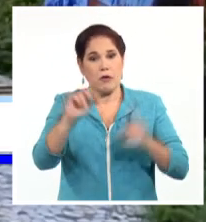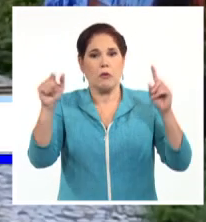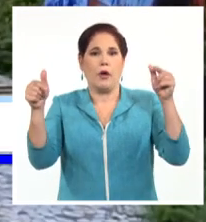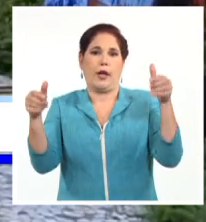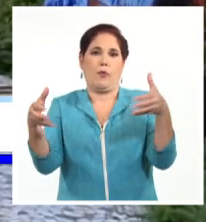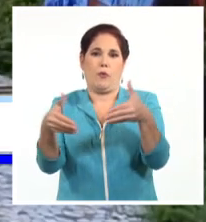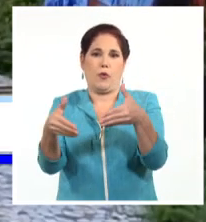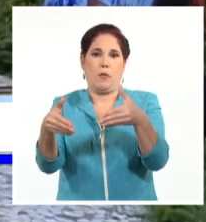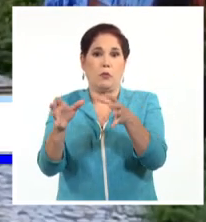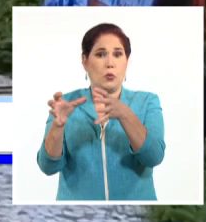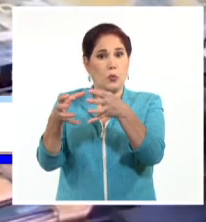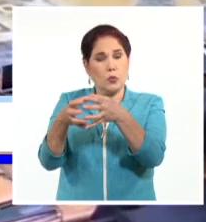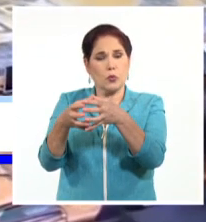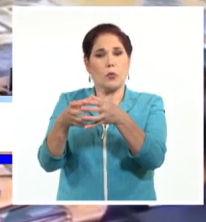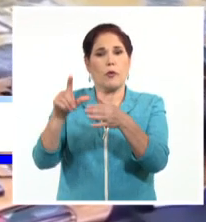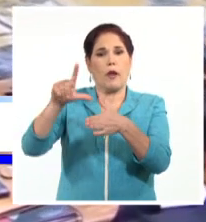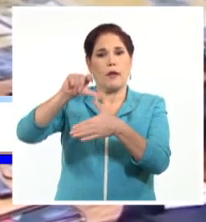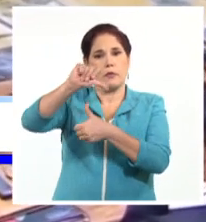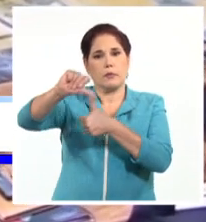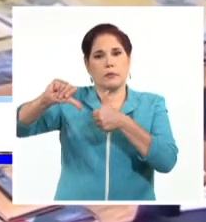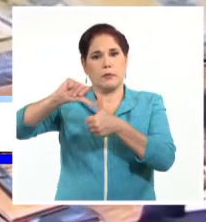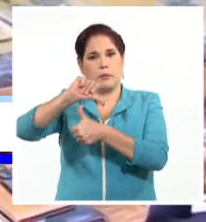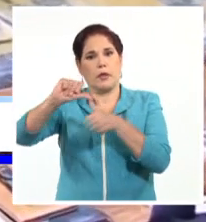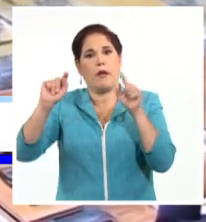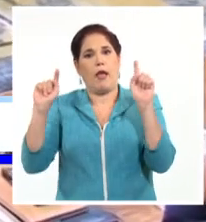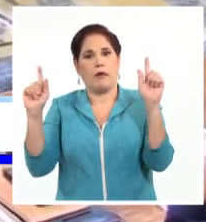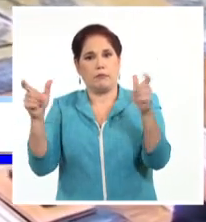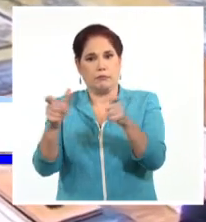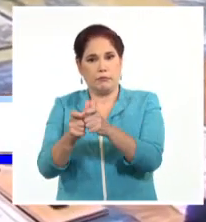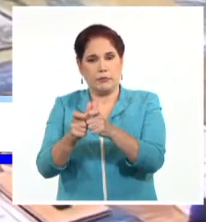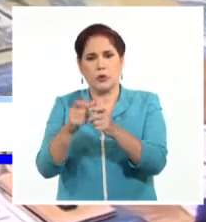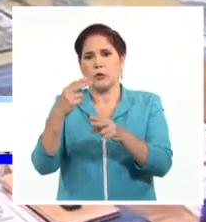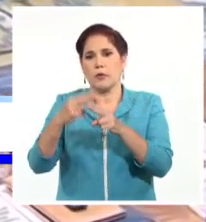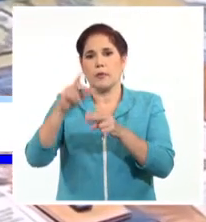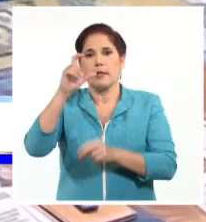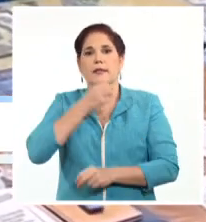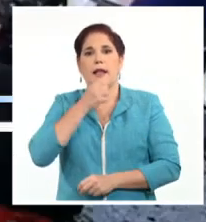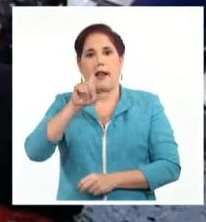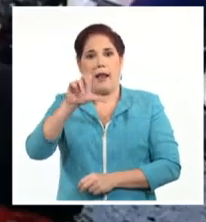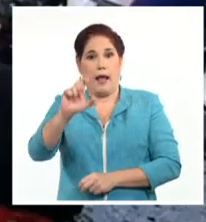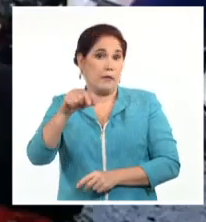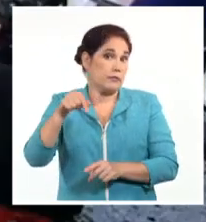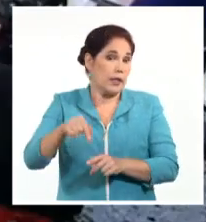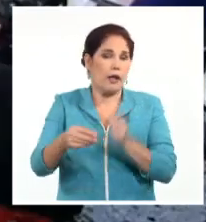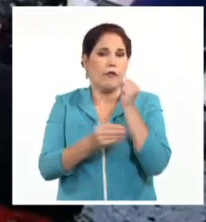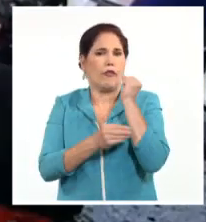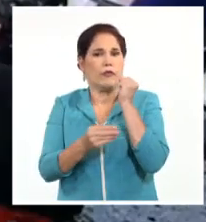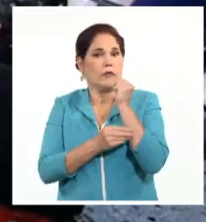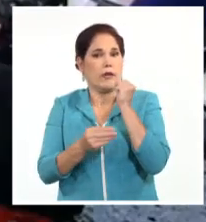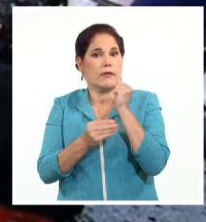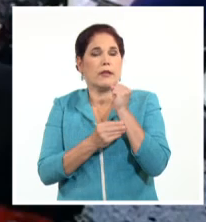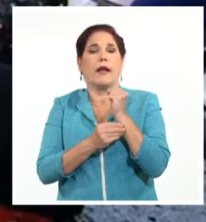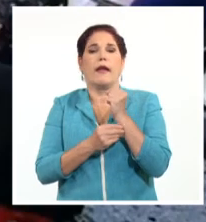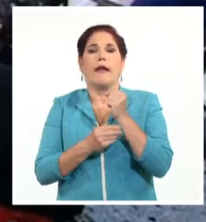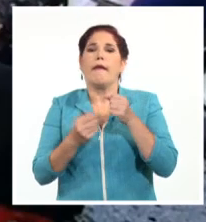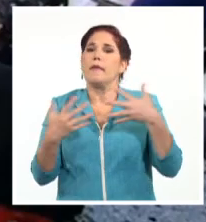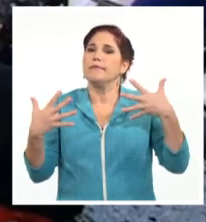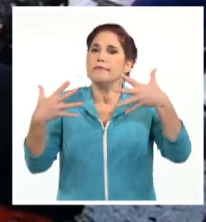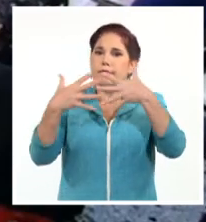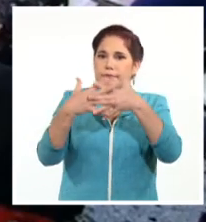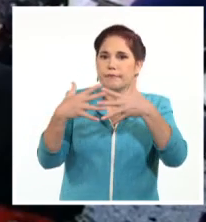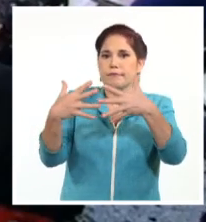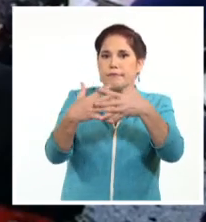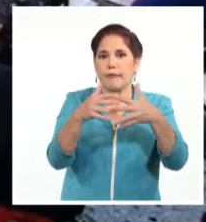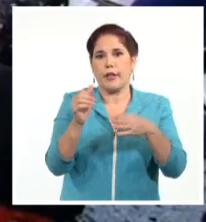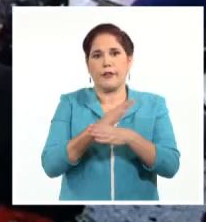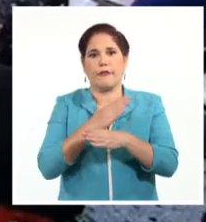gobierno de la Comunidad de Estados Latinoamericanos y Caribeños, CELAC, que busca fortalecer la voz de la región en el escenario global y hacer frente a los